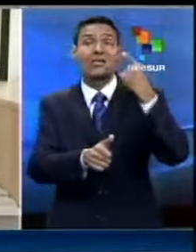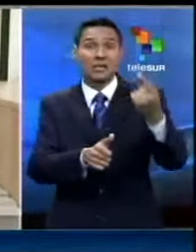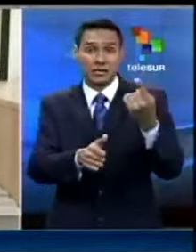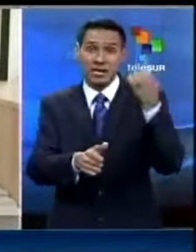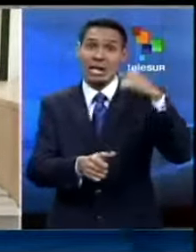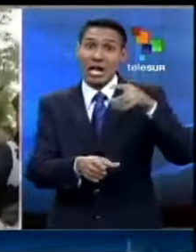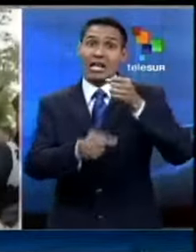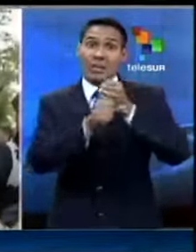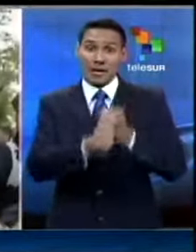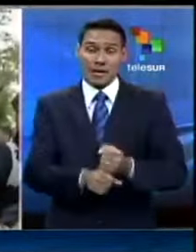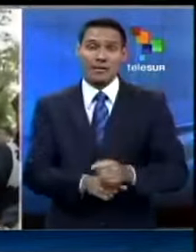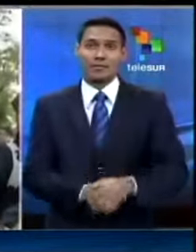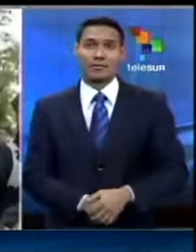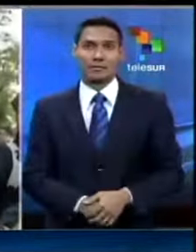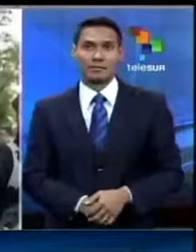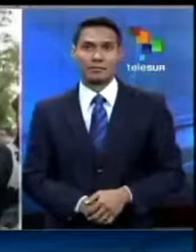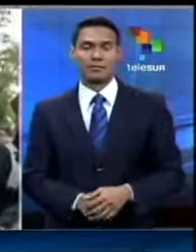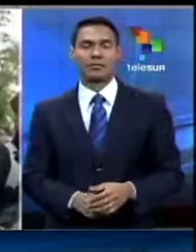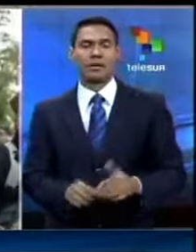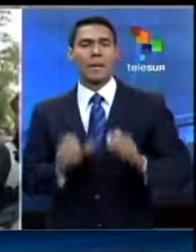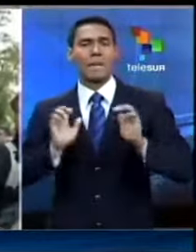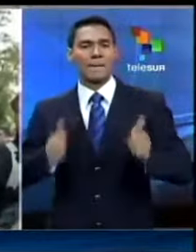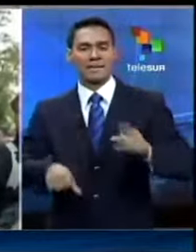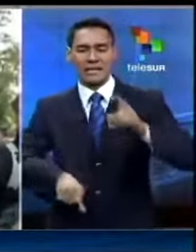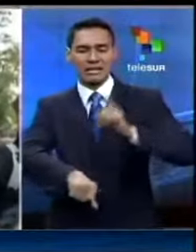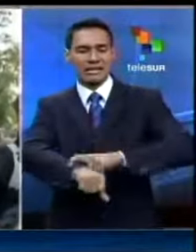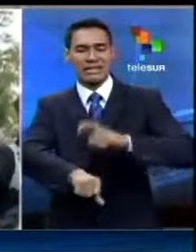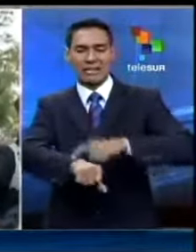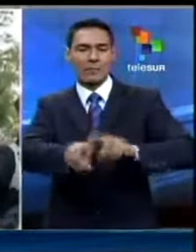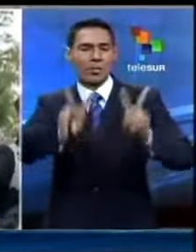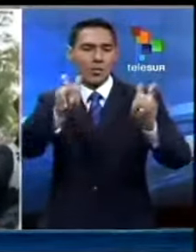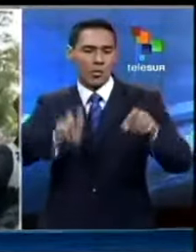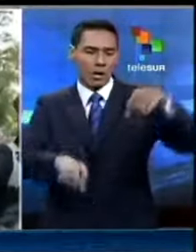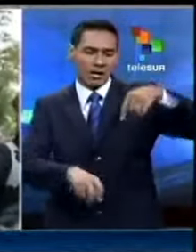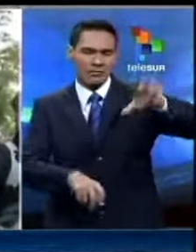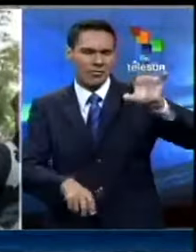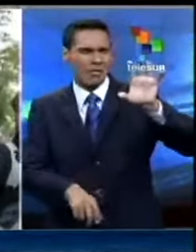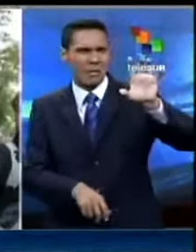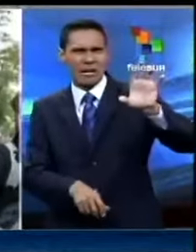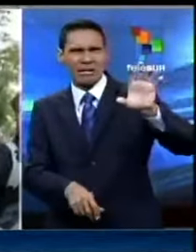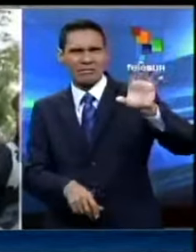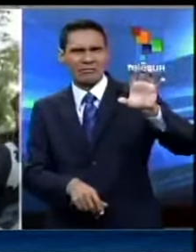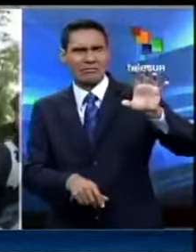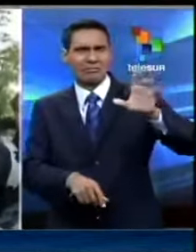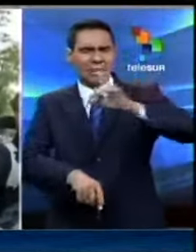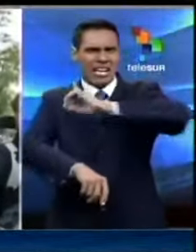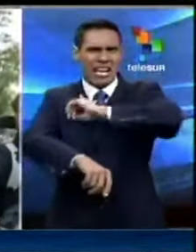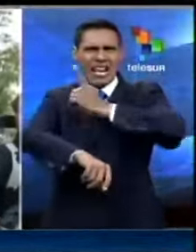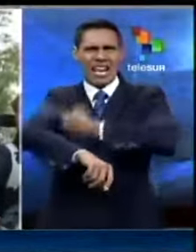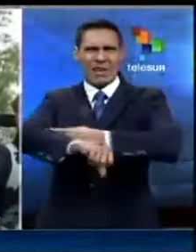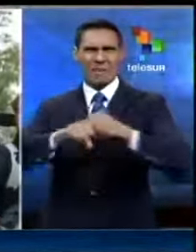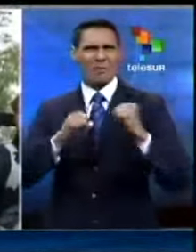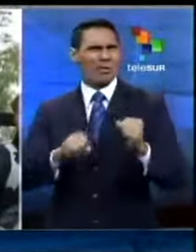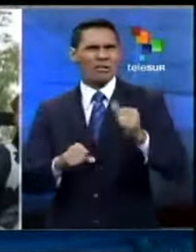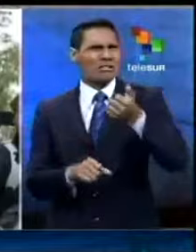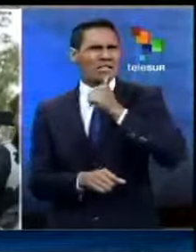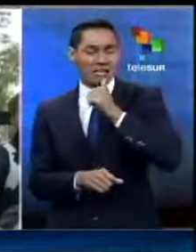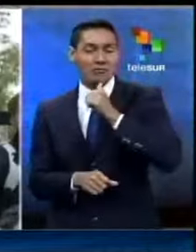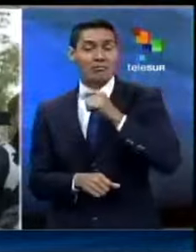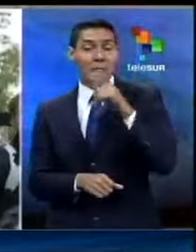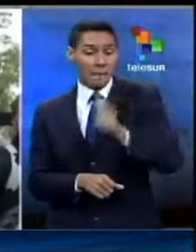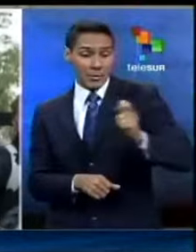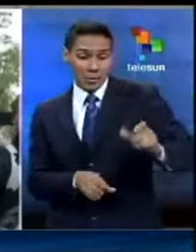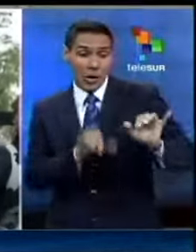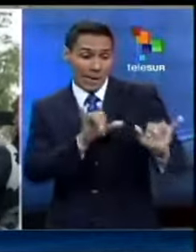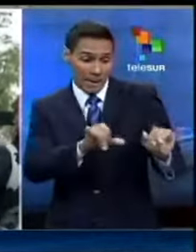hay esperanza. Empieza un tiempo nuevo en nuestro país, donde el poder va a estar cada vez más en manos de los ciudadanos